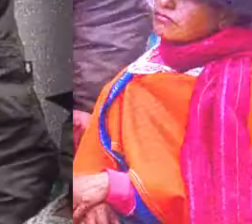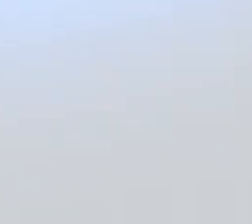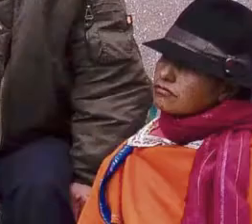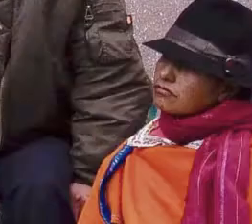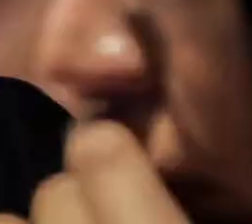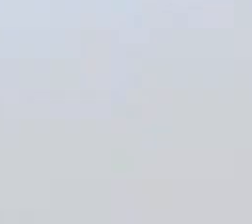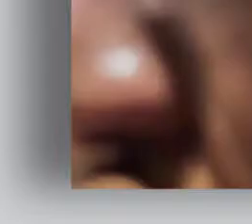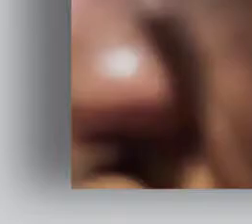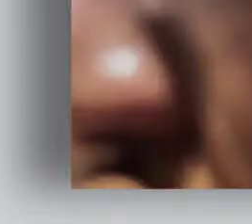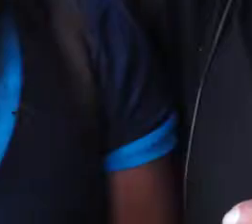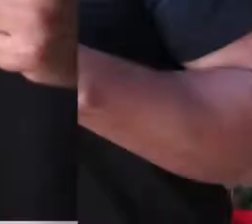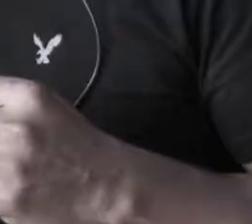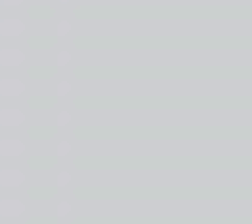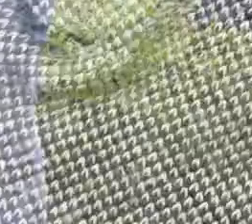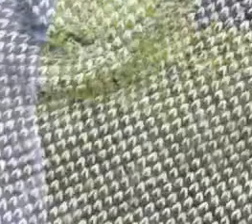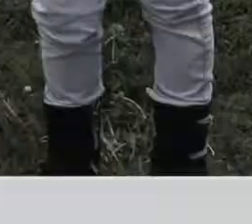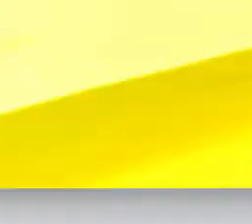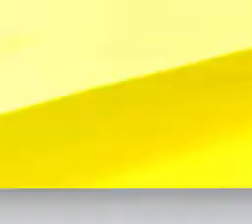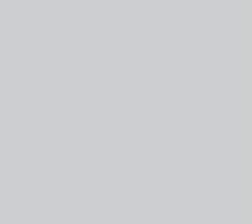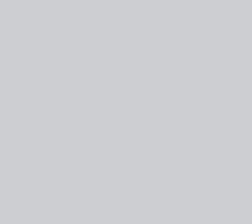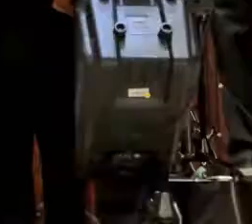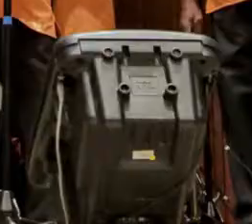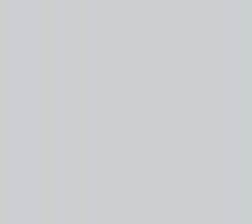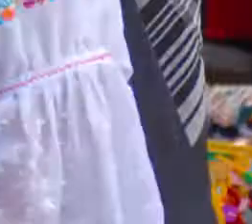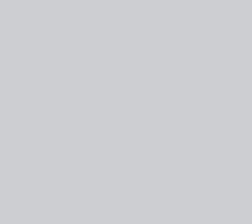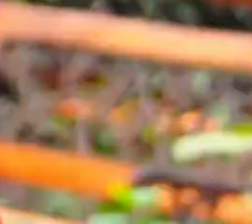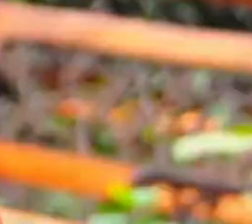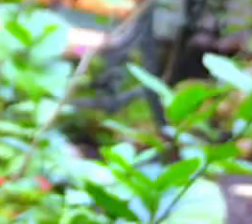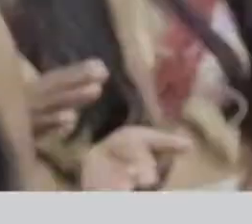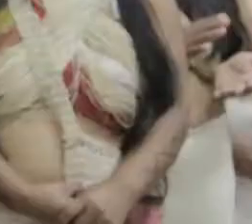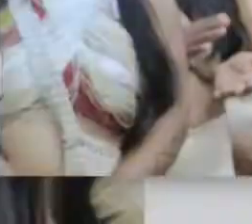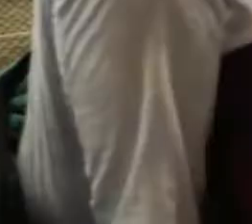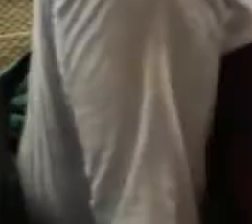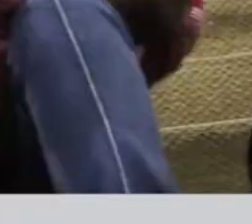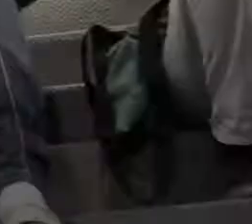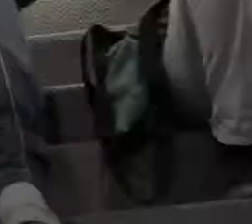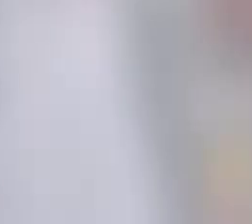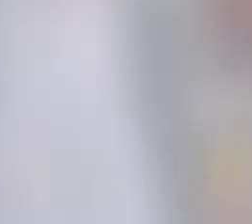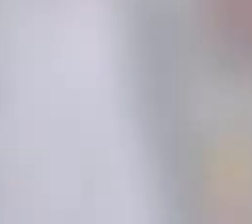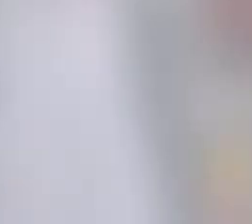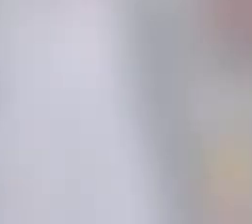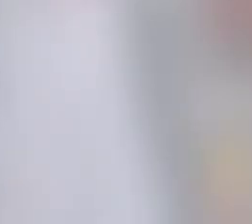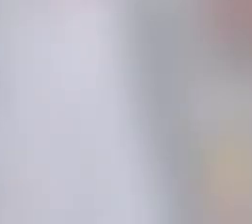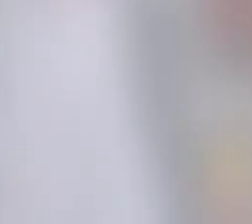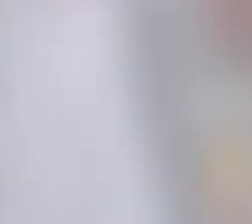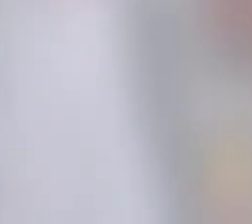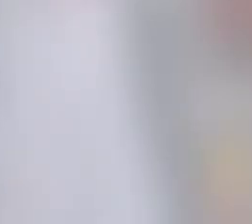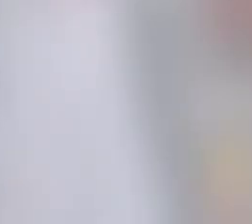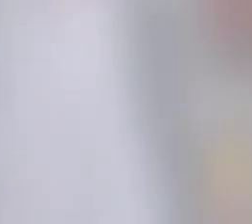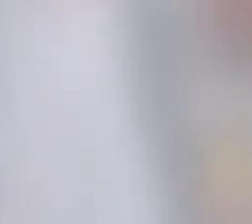Cada paso va conmigo, está tan cerca de mí.